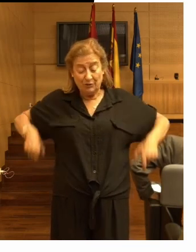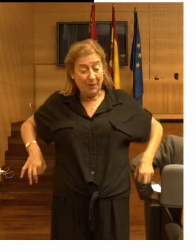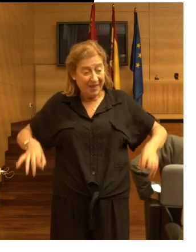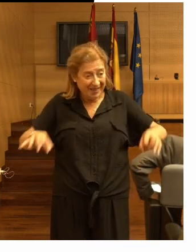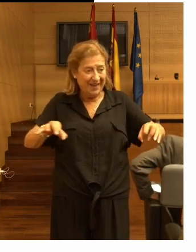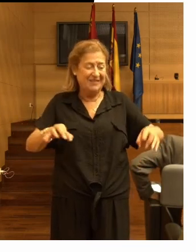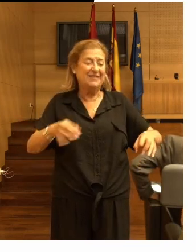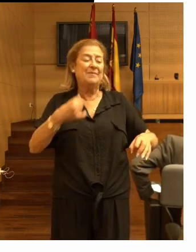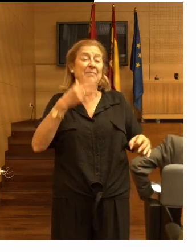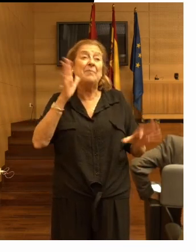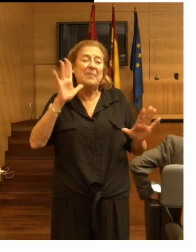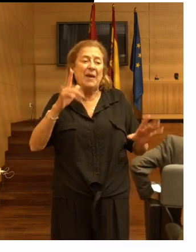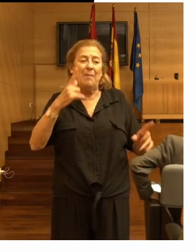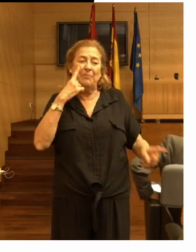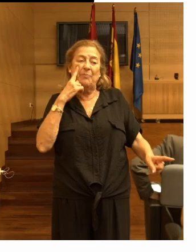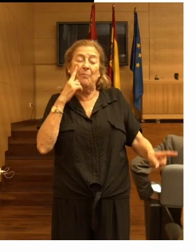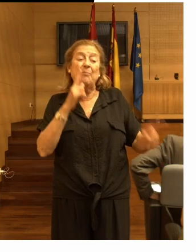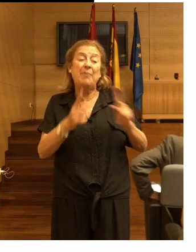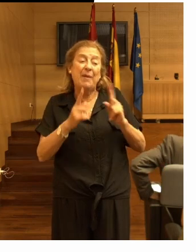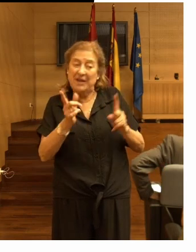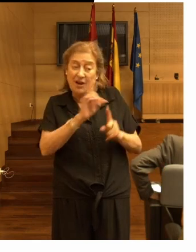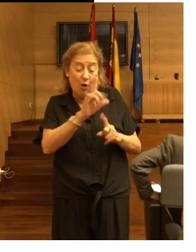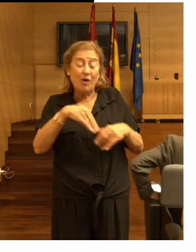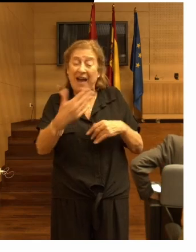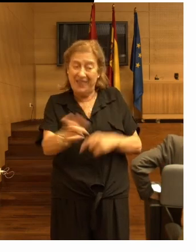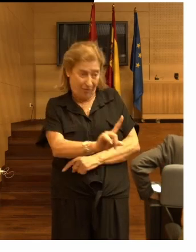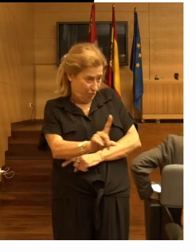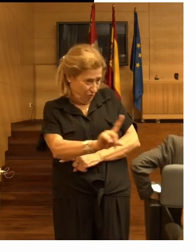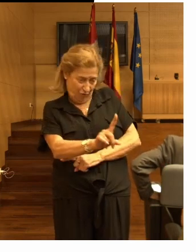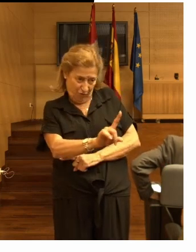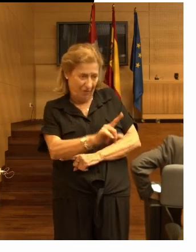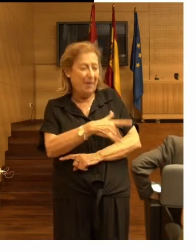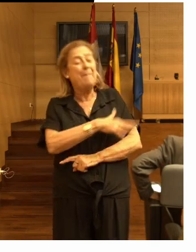se prevenían no prevenían las caídas sino que además